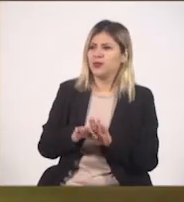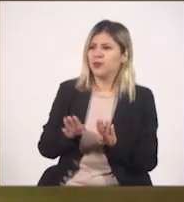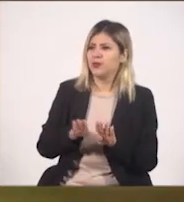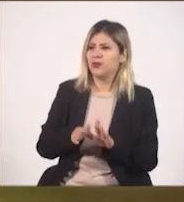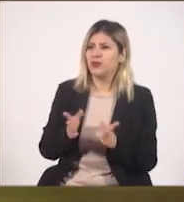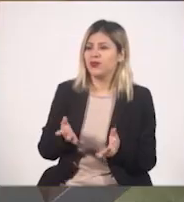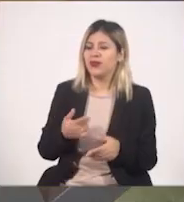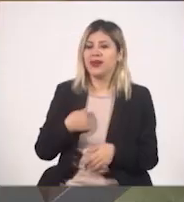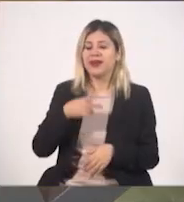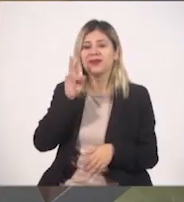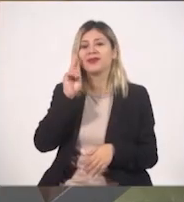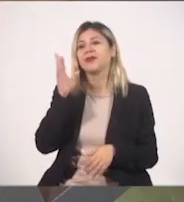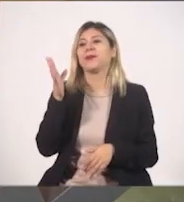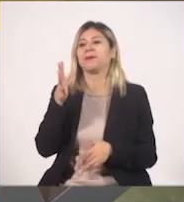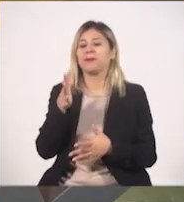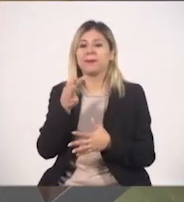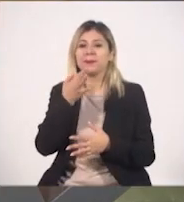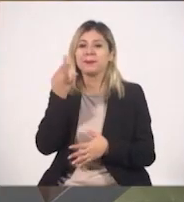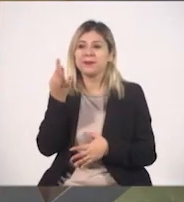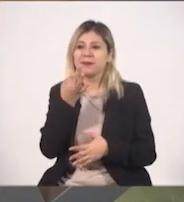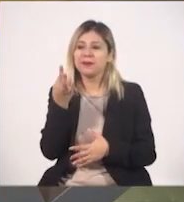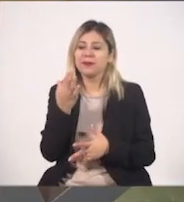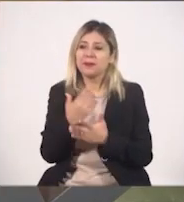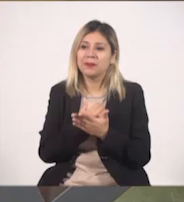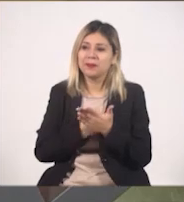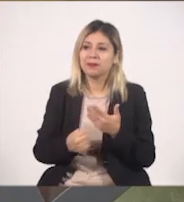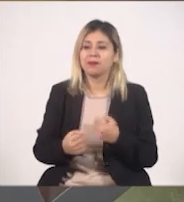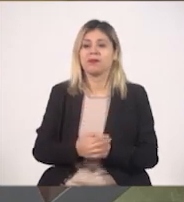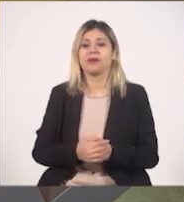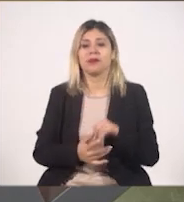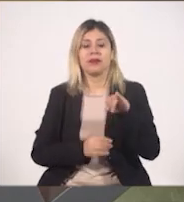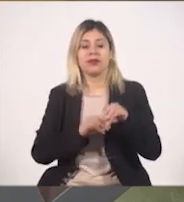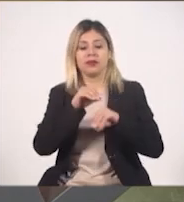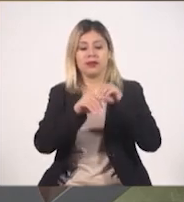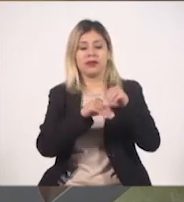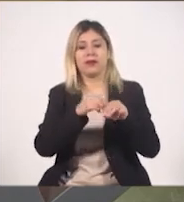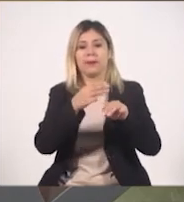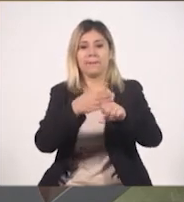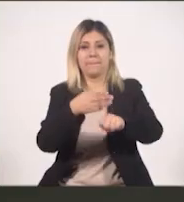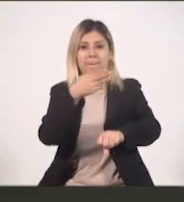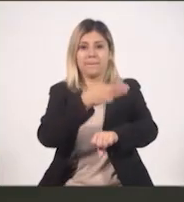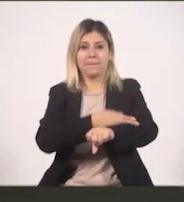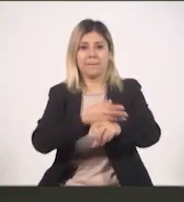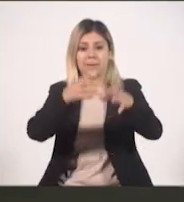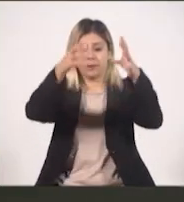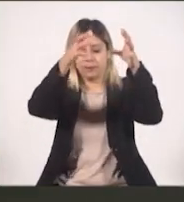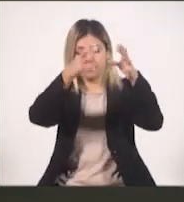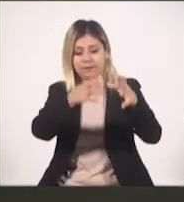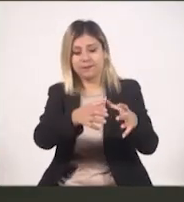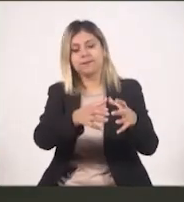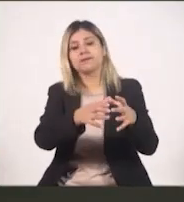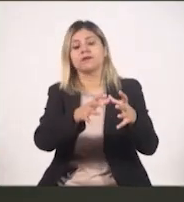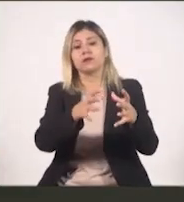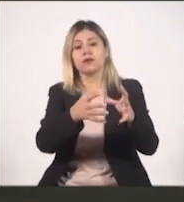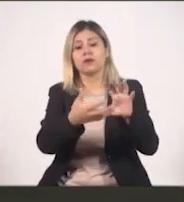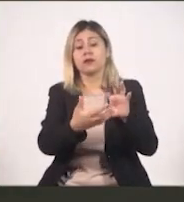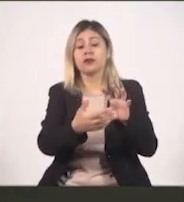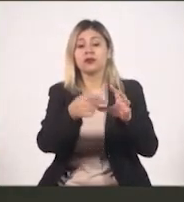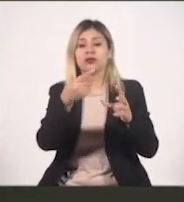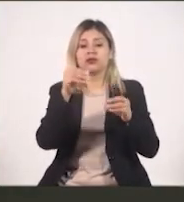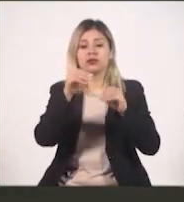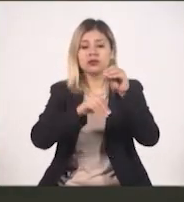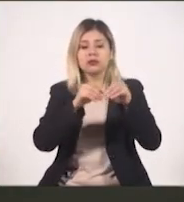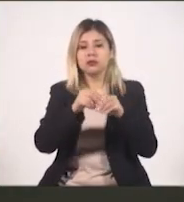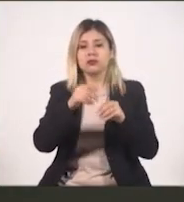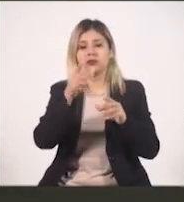nos antoje. Bueno, pues está elaborado en unas estacas de palo dulce, de ahí lo acompañan lo que es con arroz,